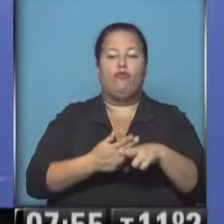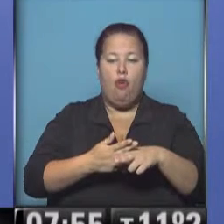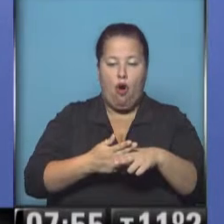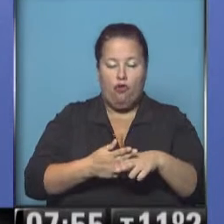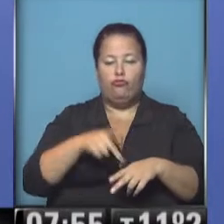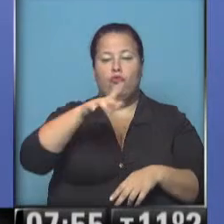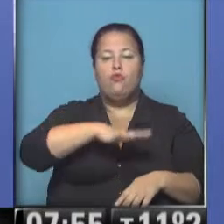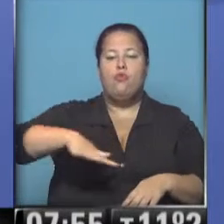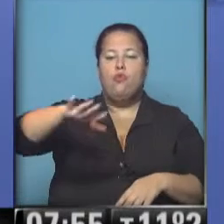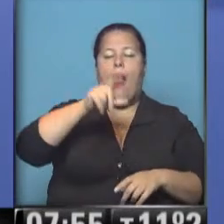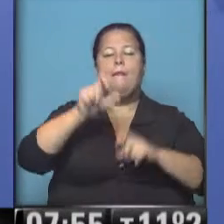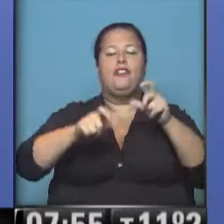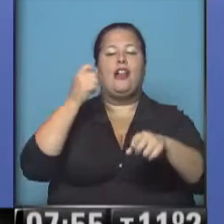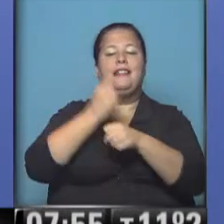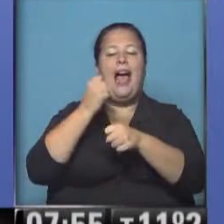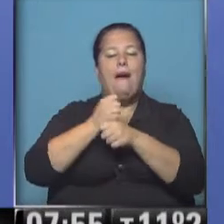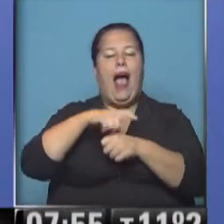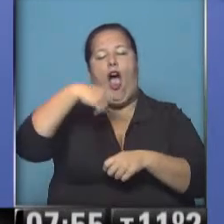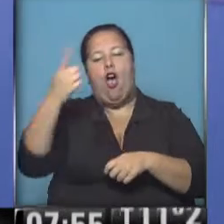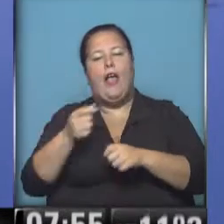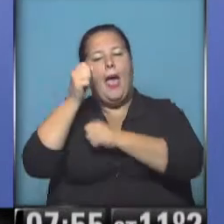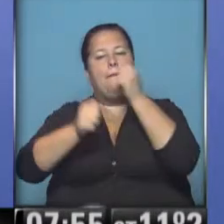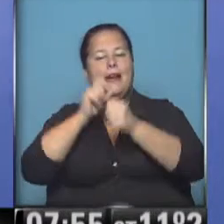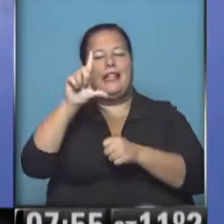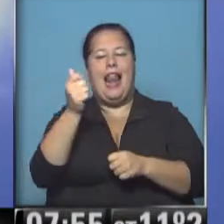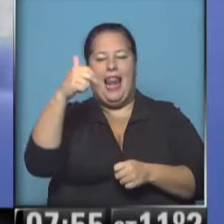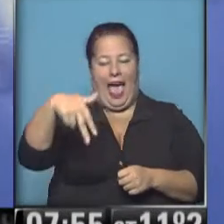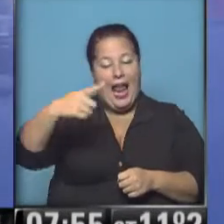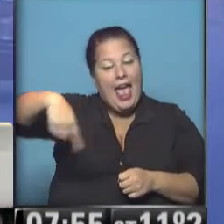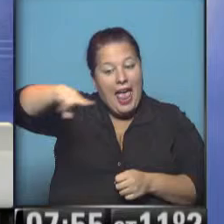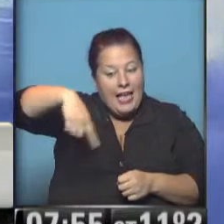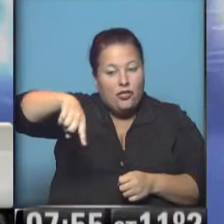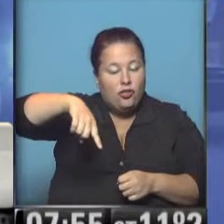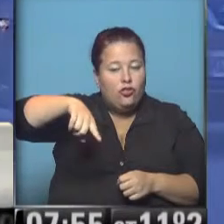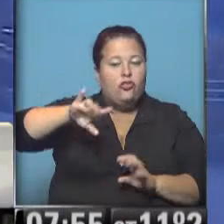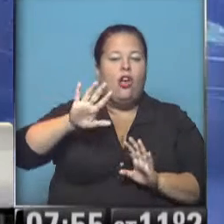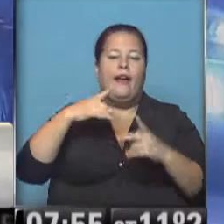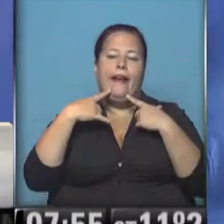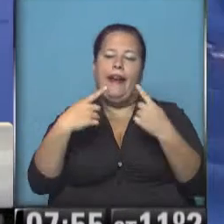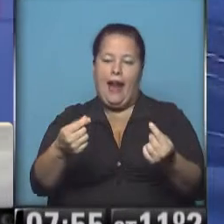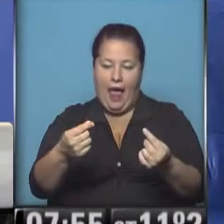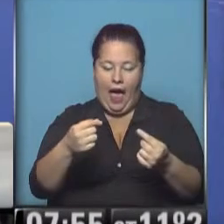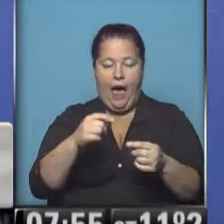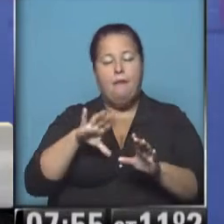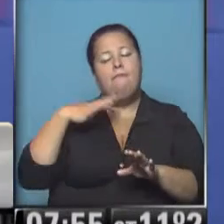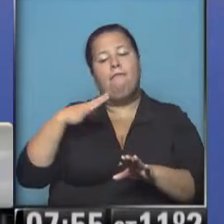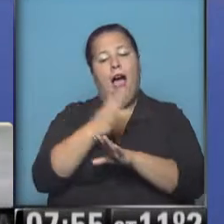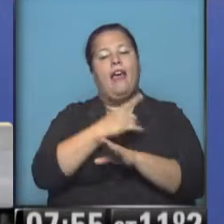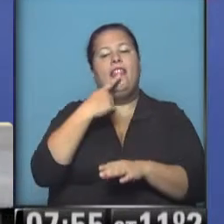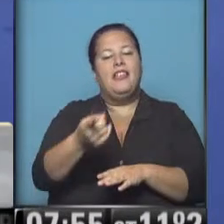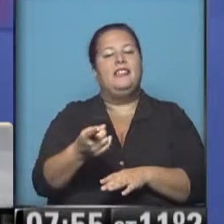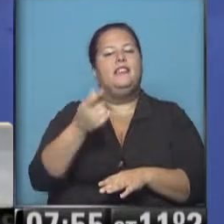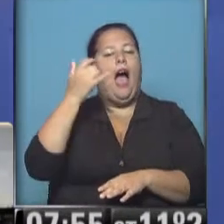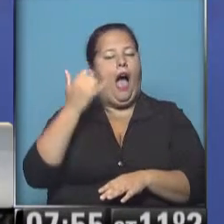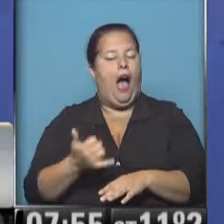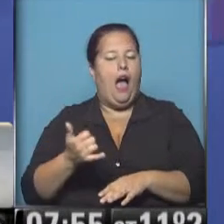de este sector de trabajadores tercerizados de la empresa LAN. Ellos están reclamando preventivamente, dicen que hay